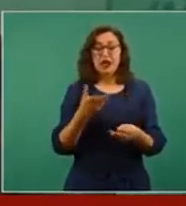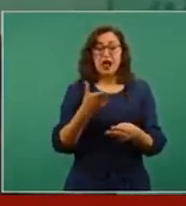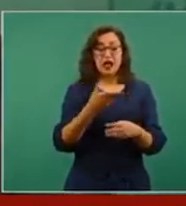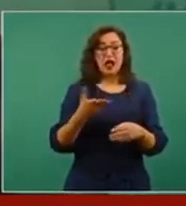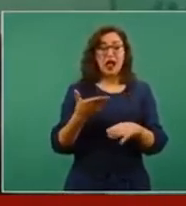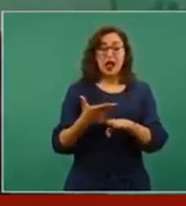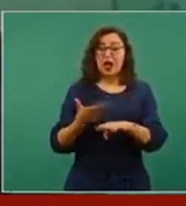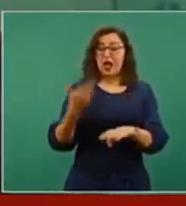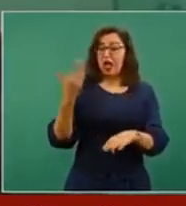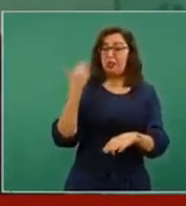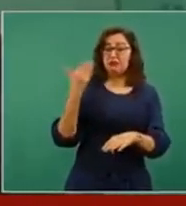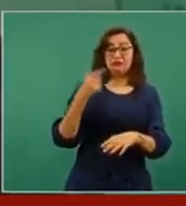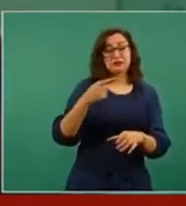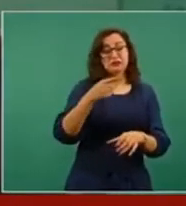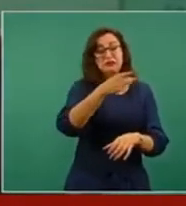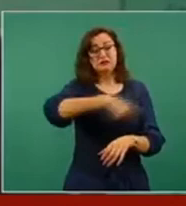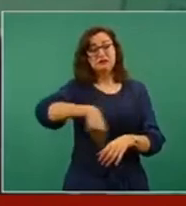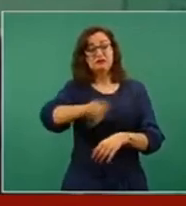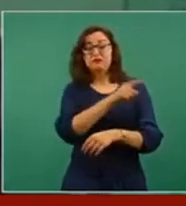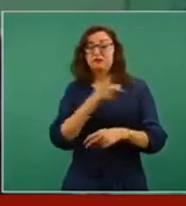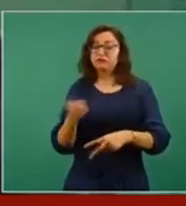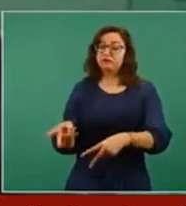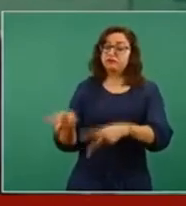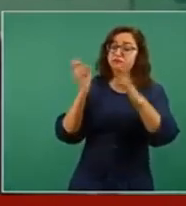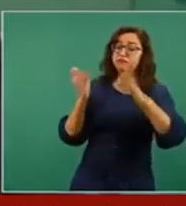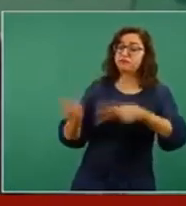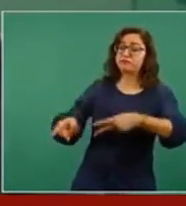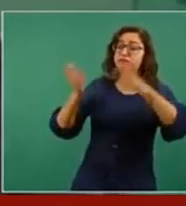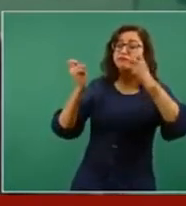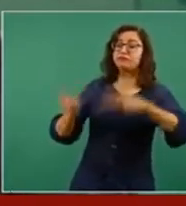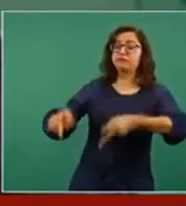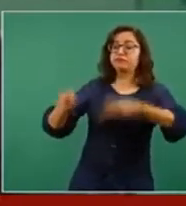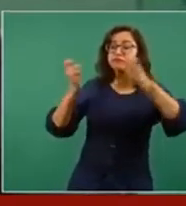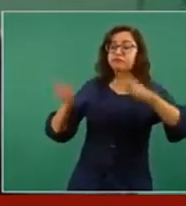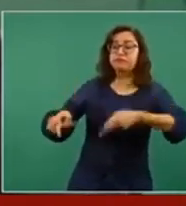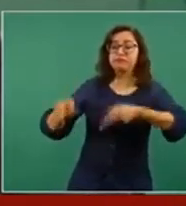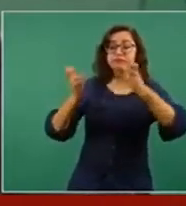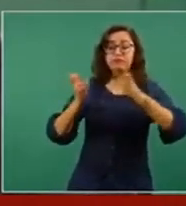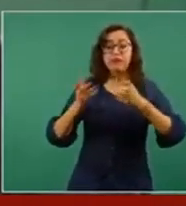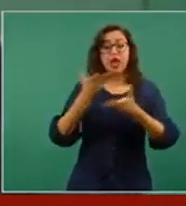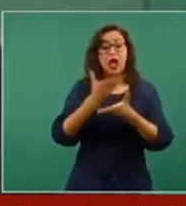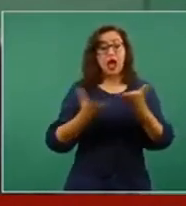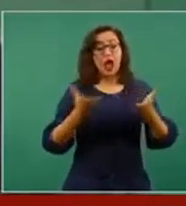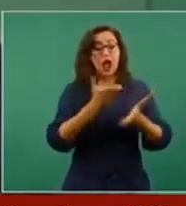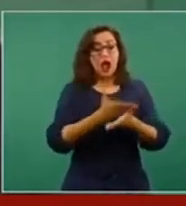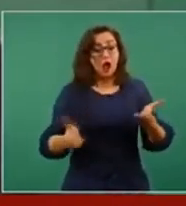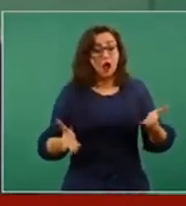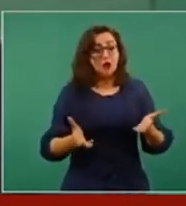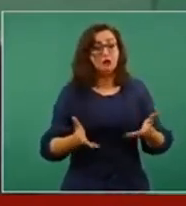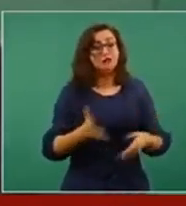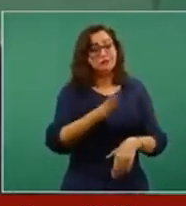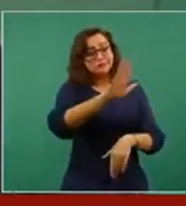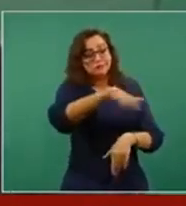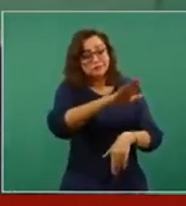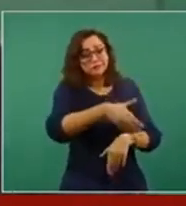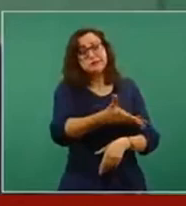que se repare el daño.